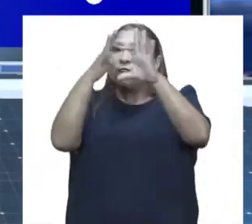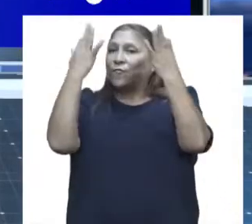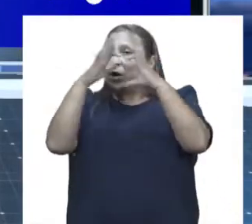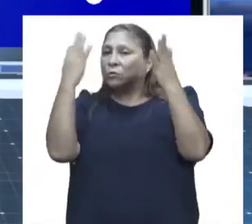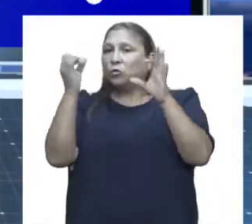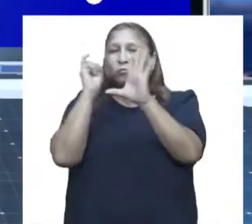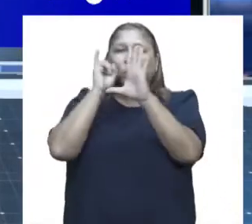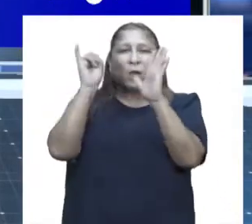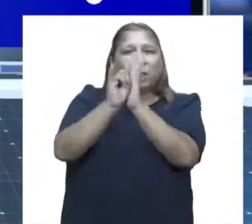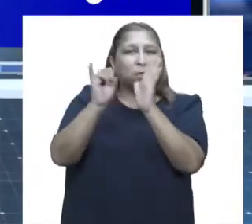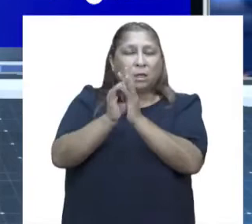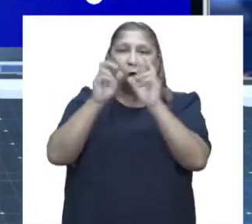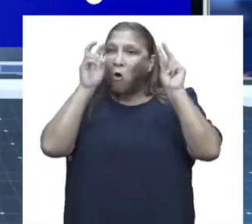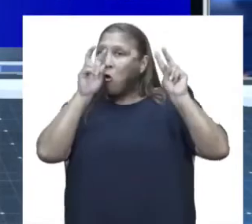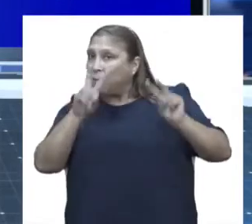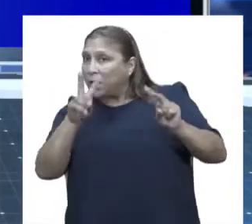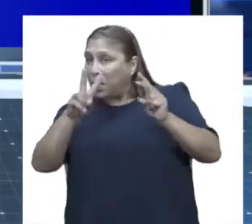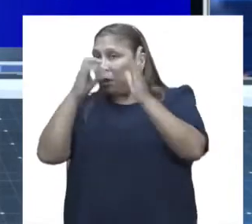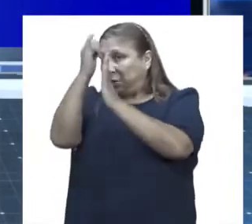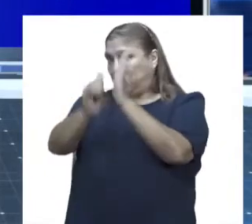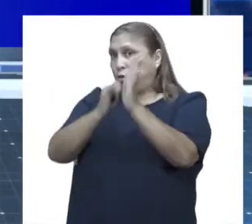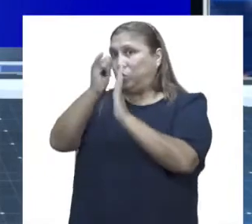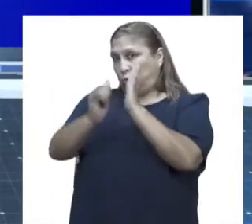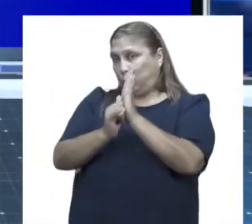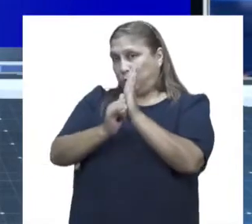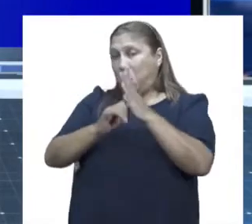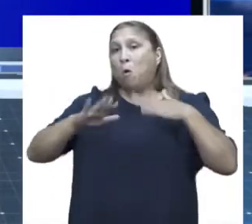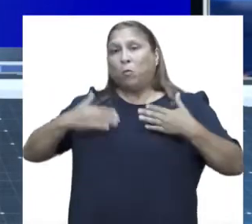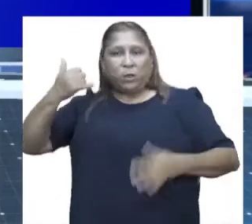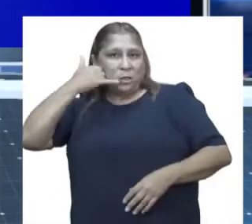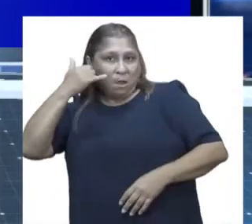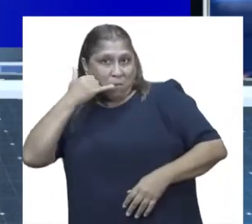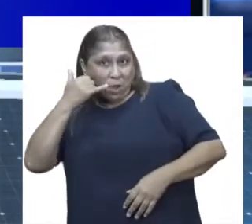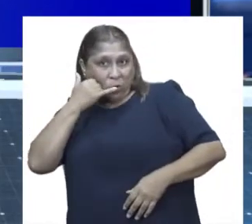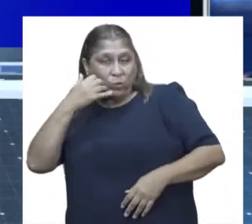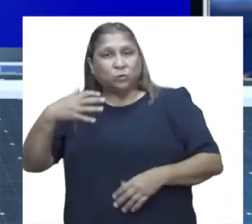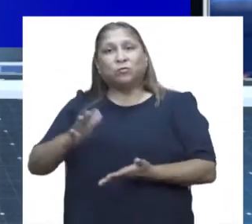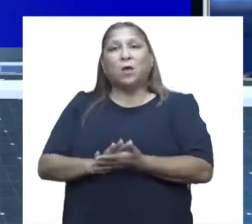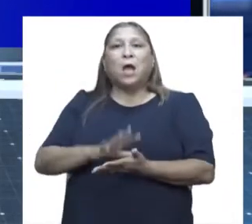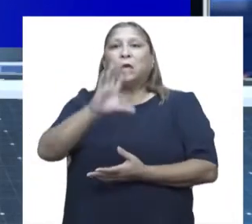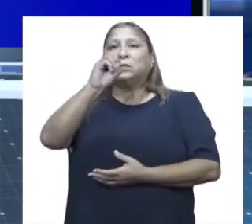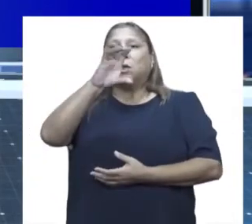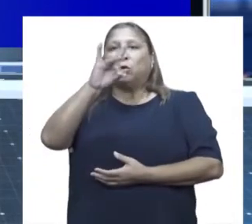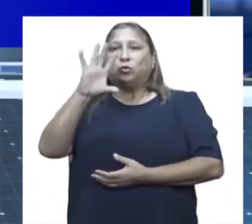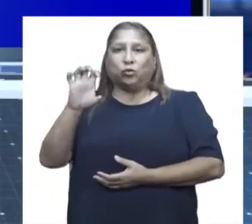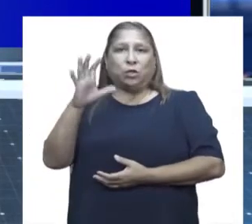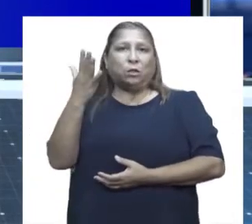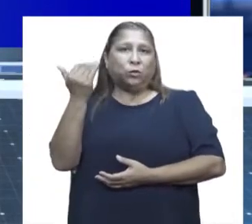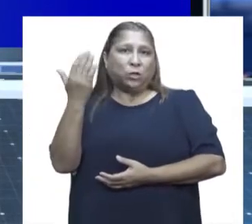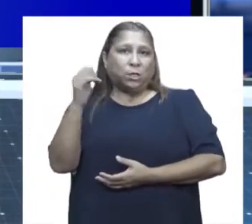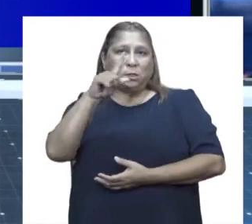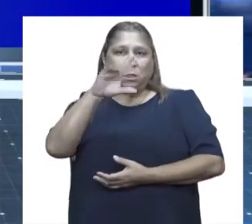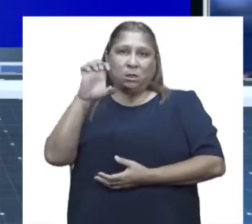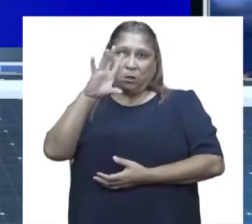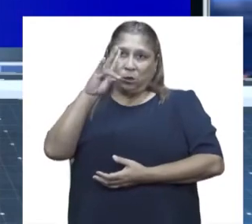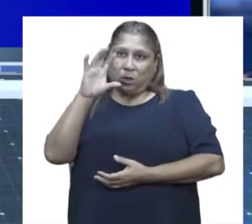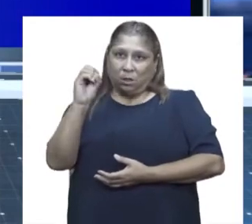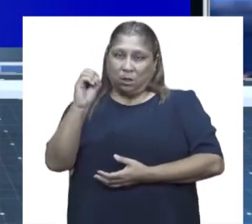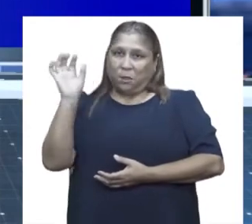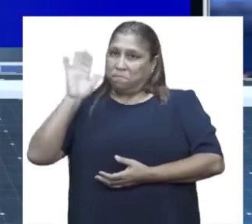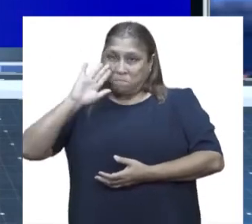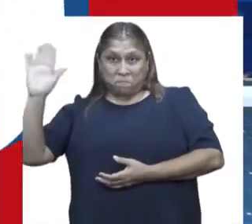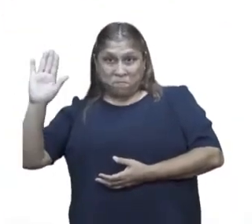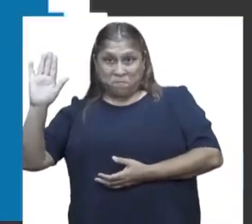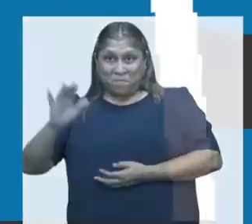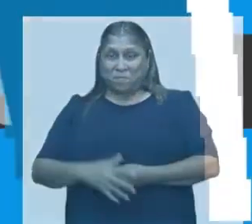e Instagram, o mirarnos en nuestro canal de YouTube. Pueden llamarnos también a nuestra línea gratuita 0815 170. Hasta